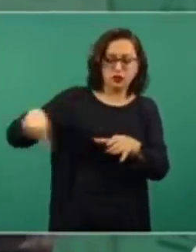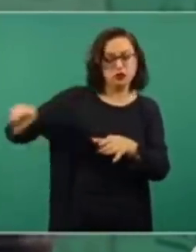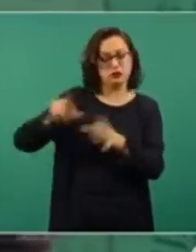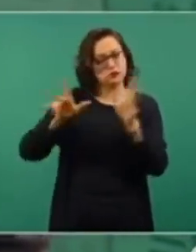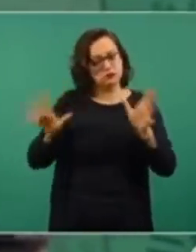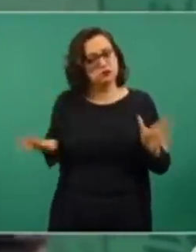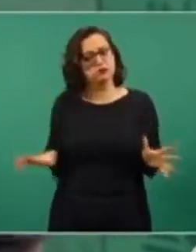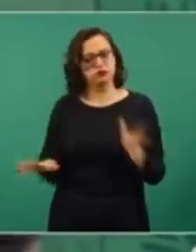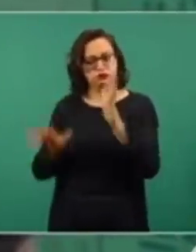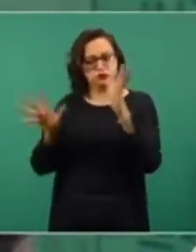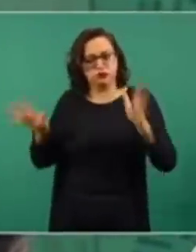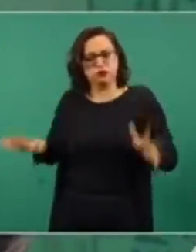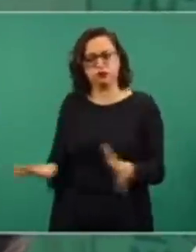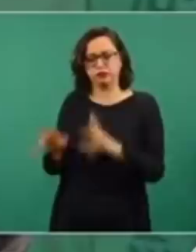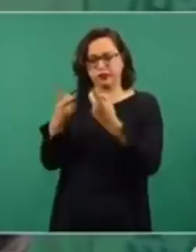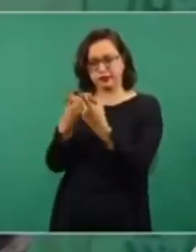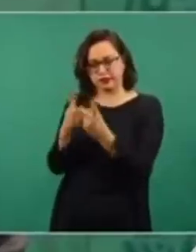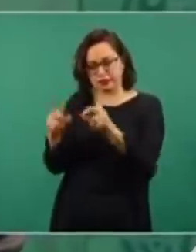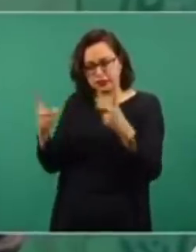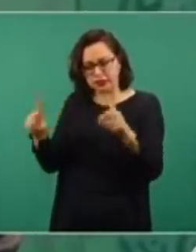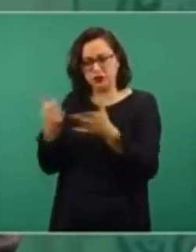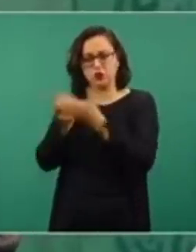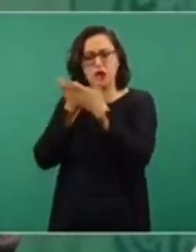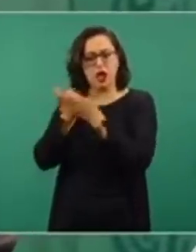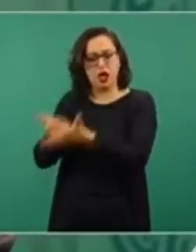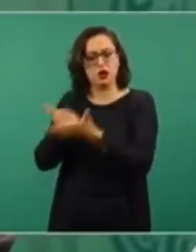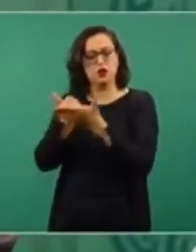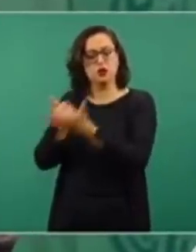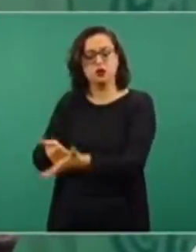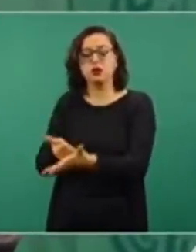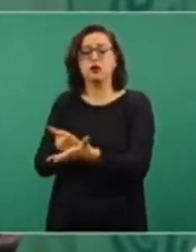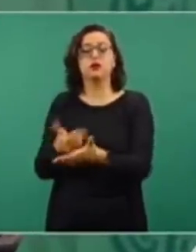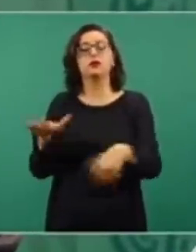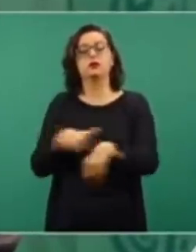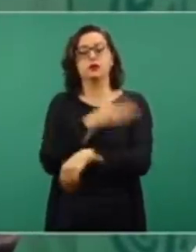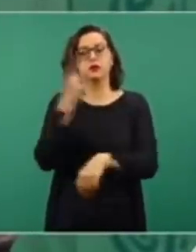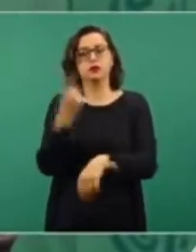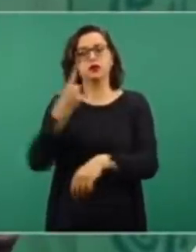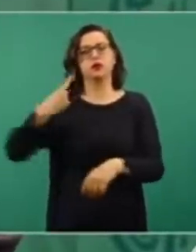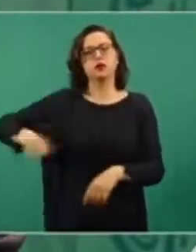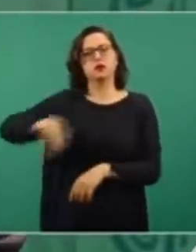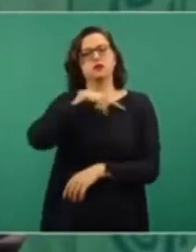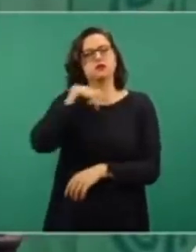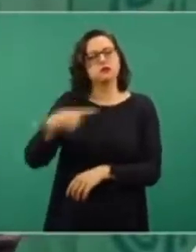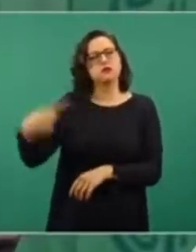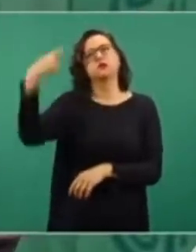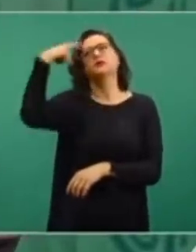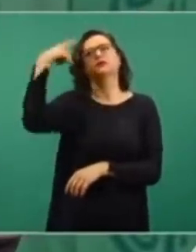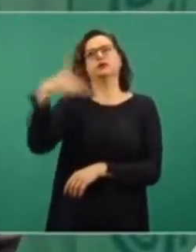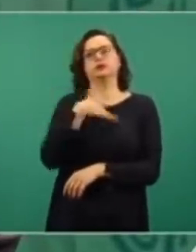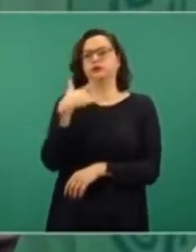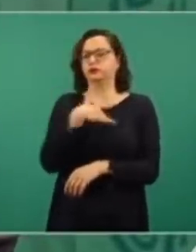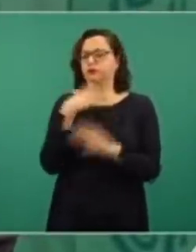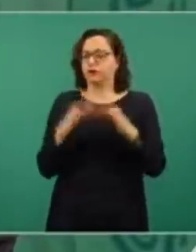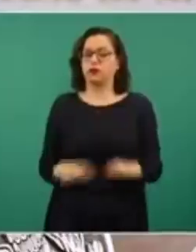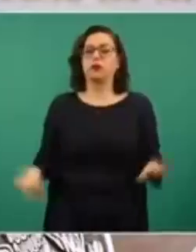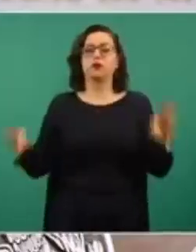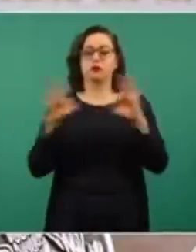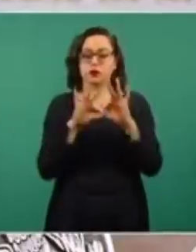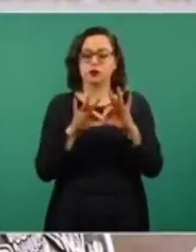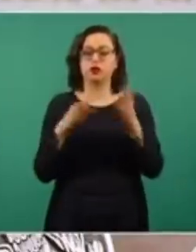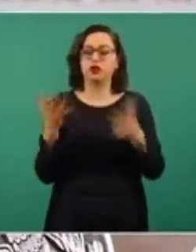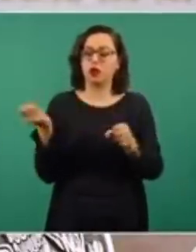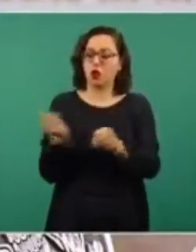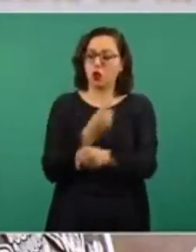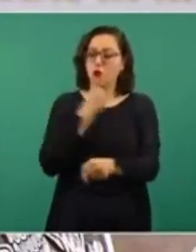con la idea rectora básica de que se tienen que dar